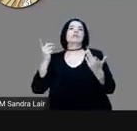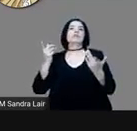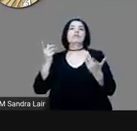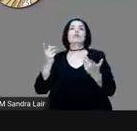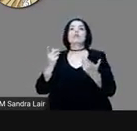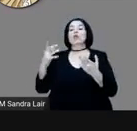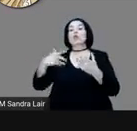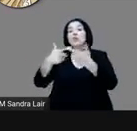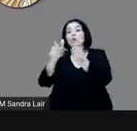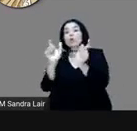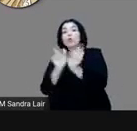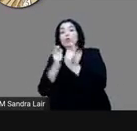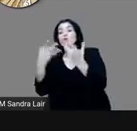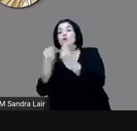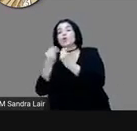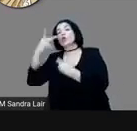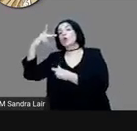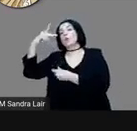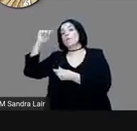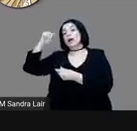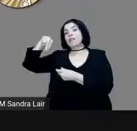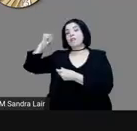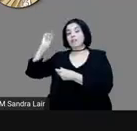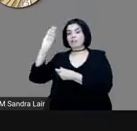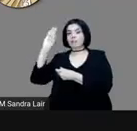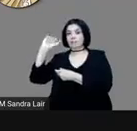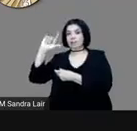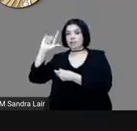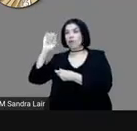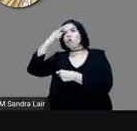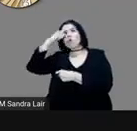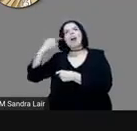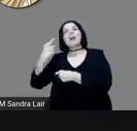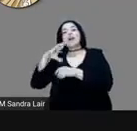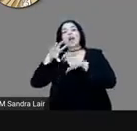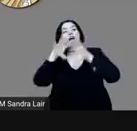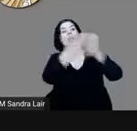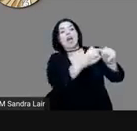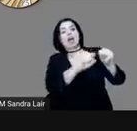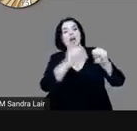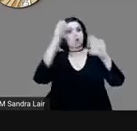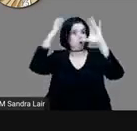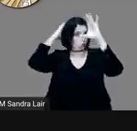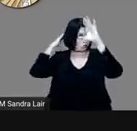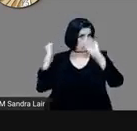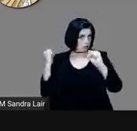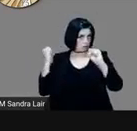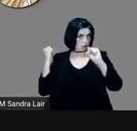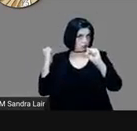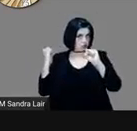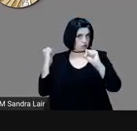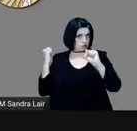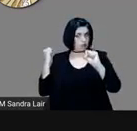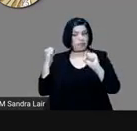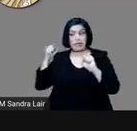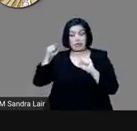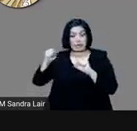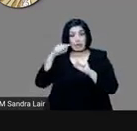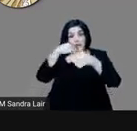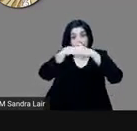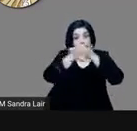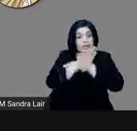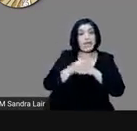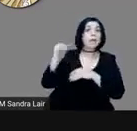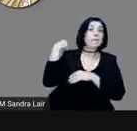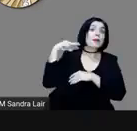Narváez para detener a Cortés. Esta flota llega a la Villa Rica de la Veracruz,